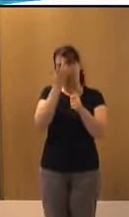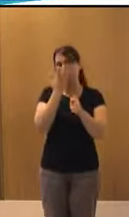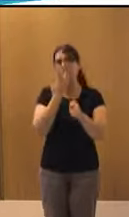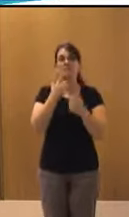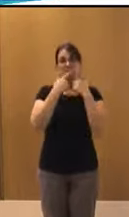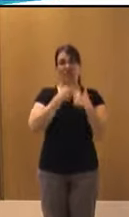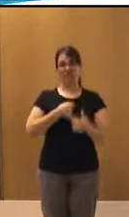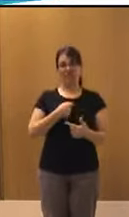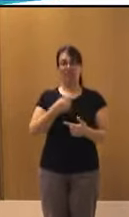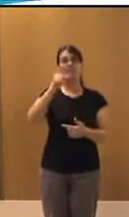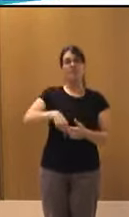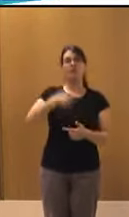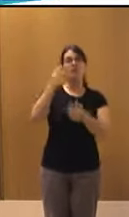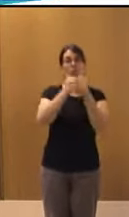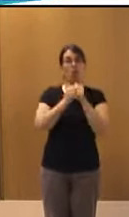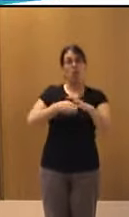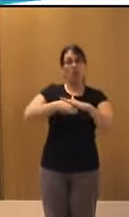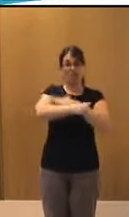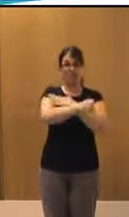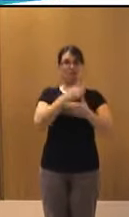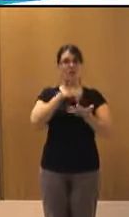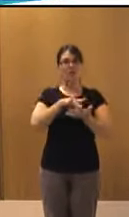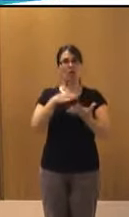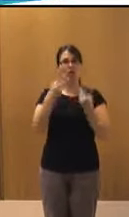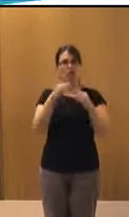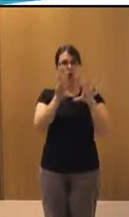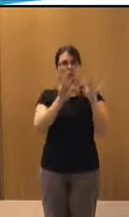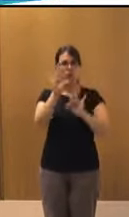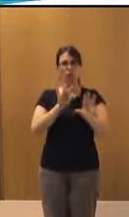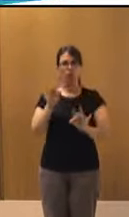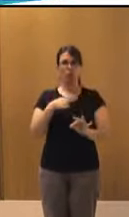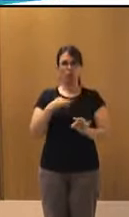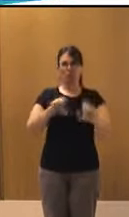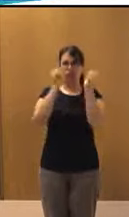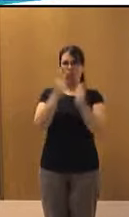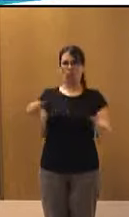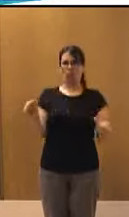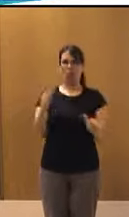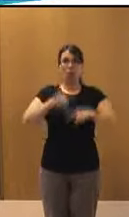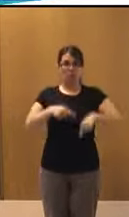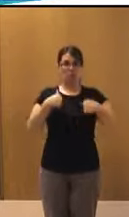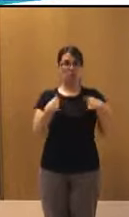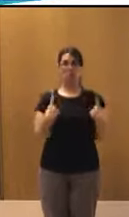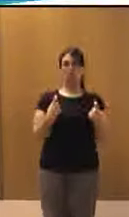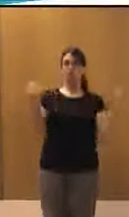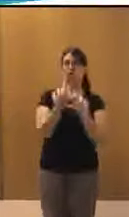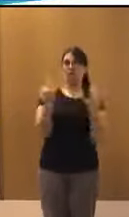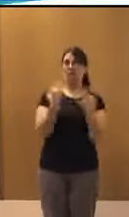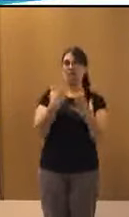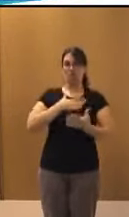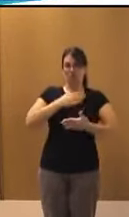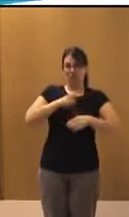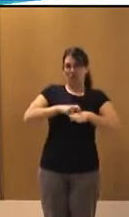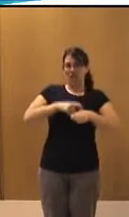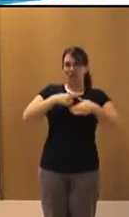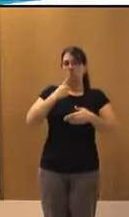subrayar que un videojuego accesible, al tener mayor número de opciones que se pueden configurar en función de las necesidades del usuario y de sus